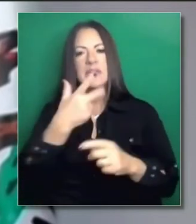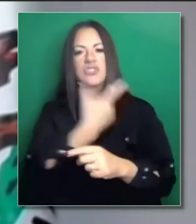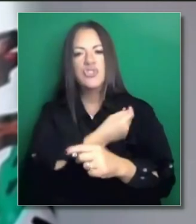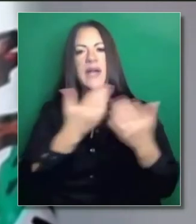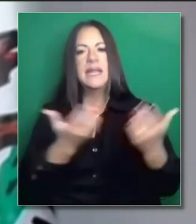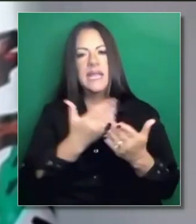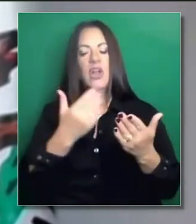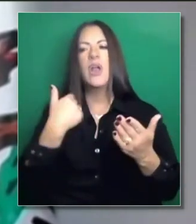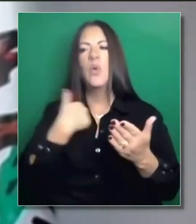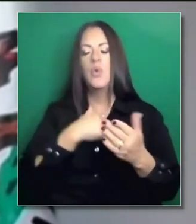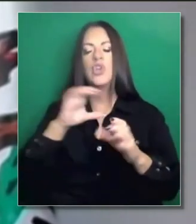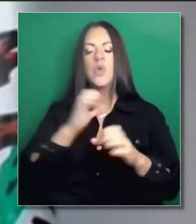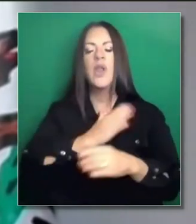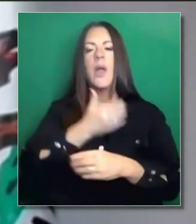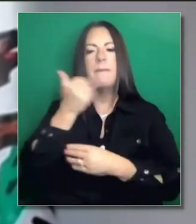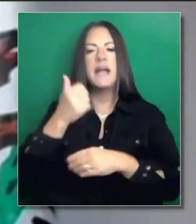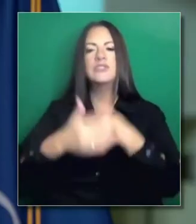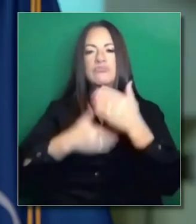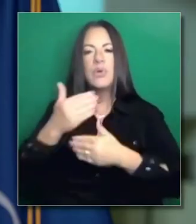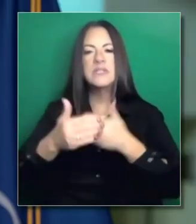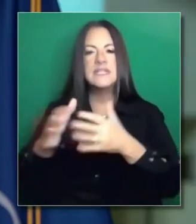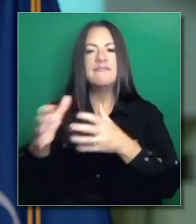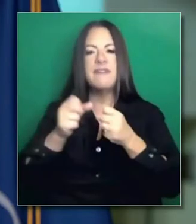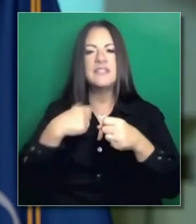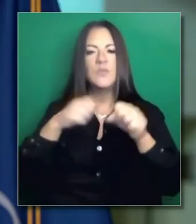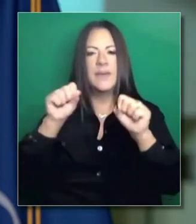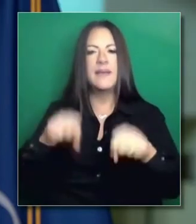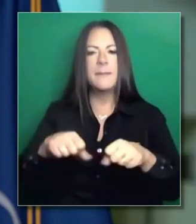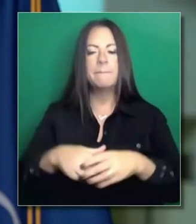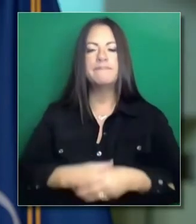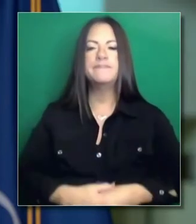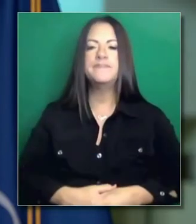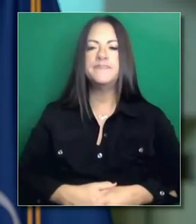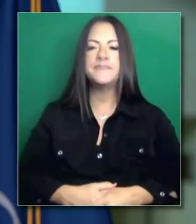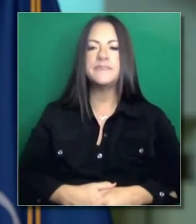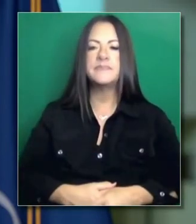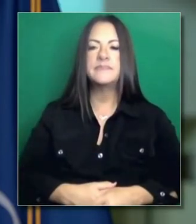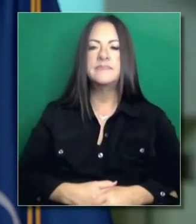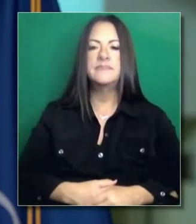vacuna y queremos que sean vacunados cuanto antes. Final pregunta.